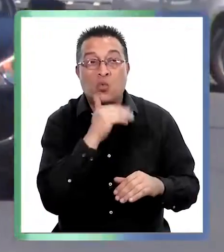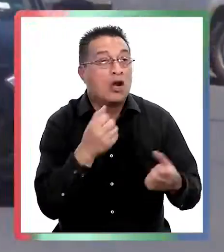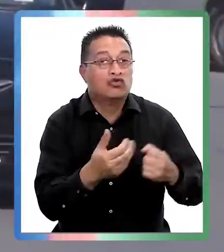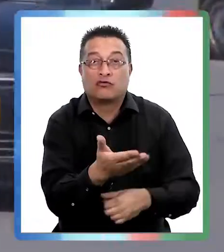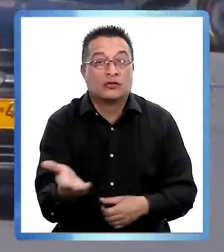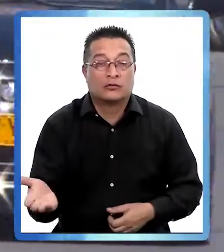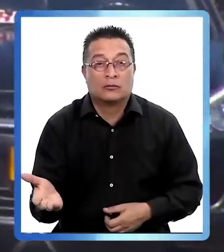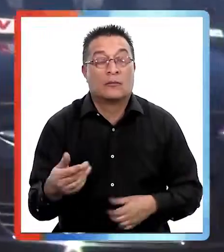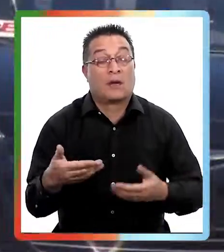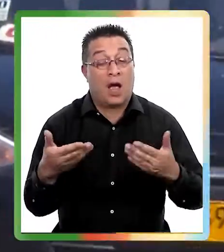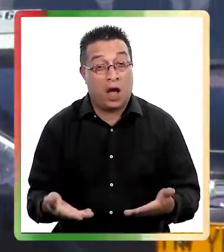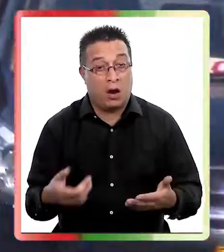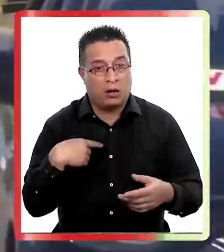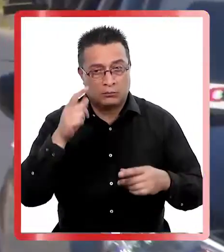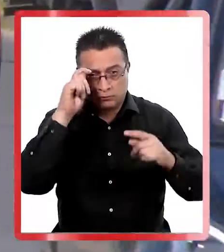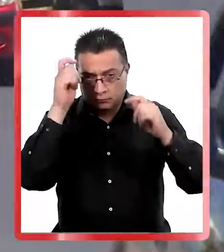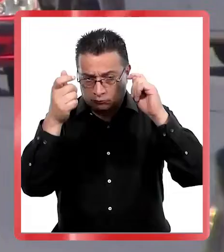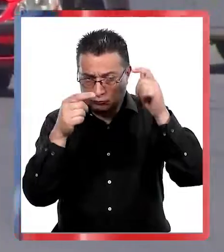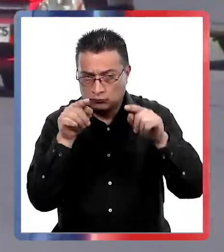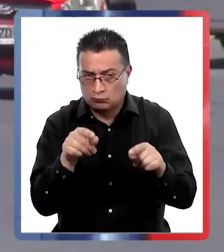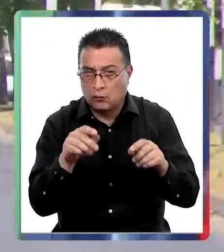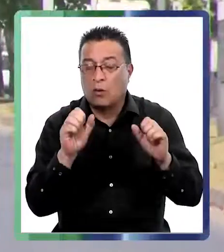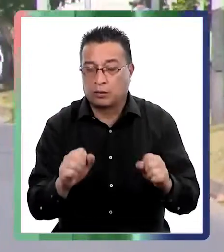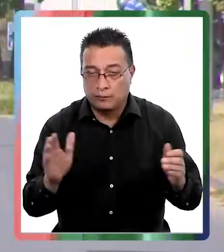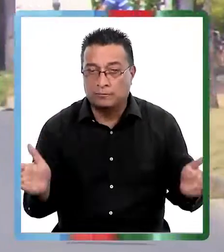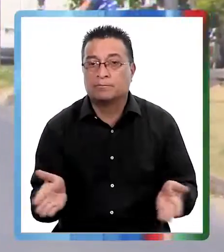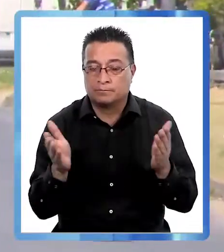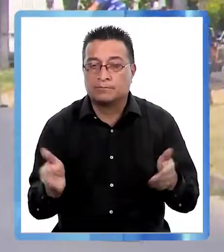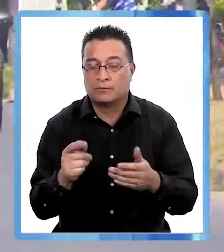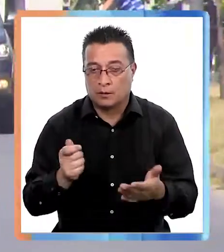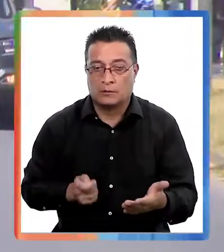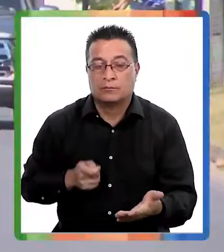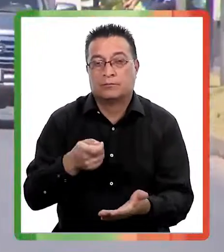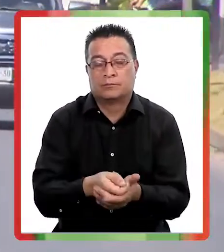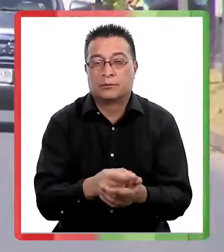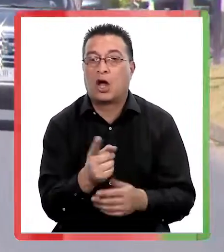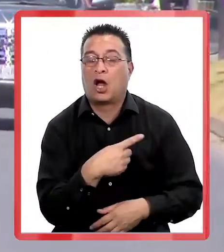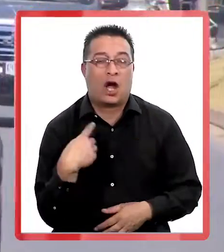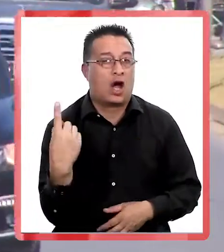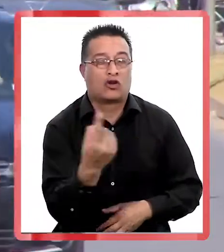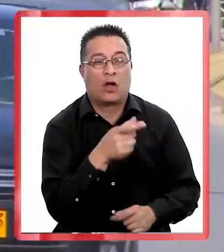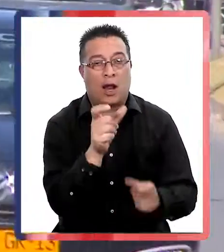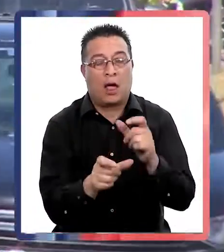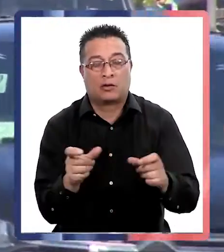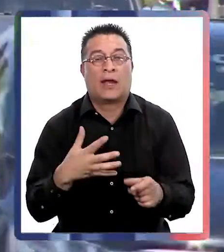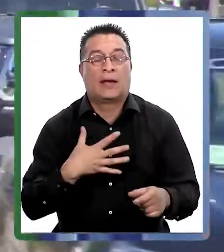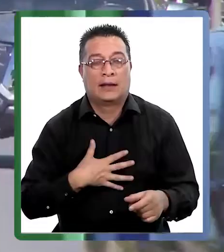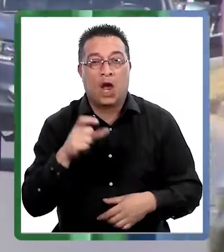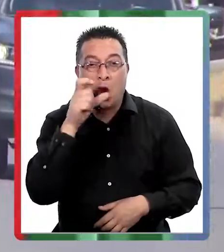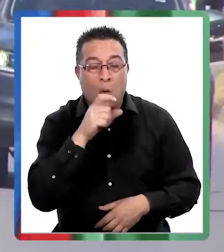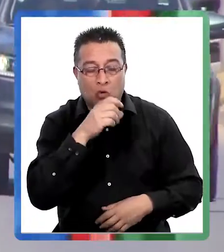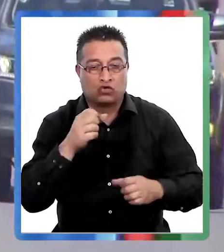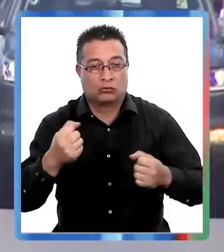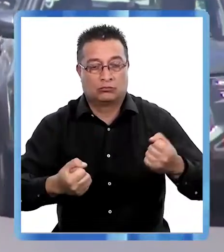eso no tenemos conductores. Por ahora, una de las ideas que toma fuerza es poder incentivar mediante subsidios a todas aquellas personas que deseen